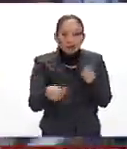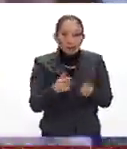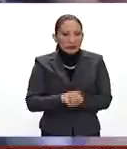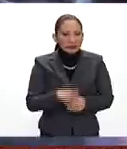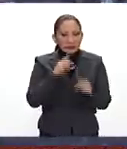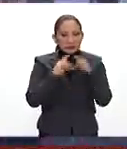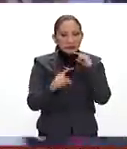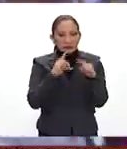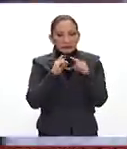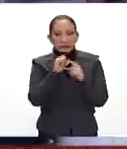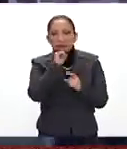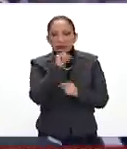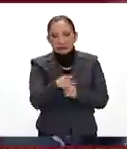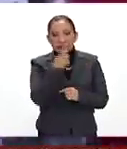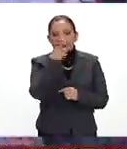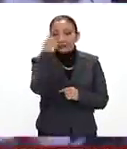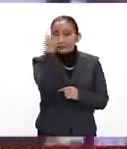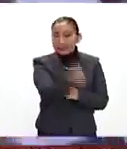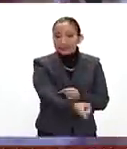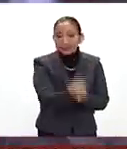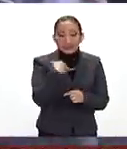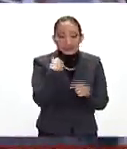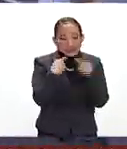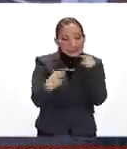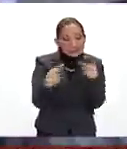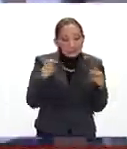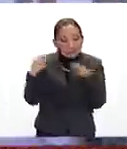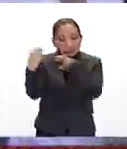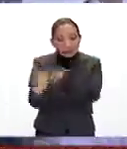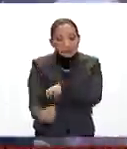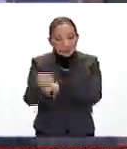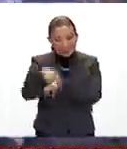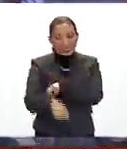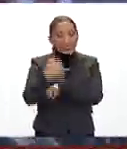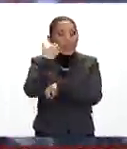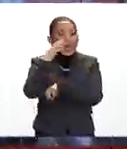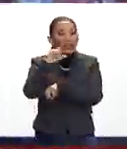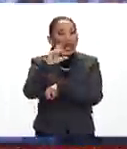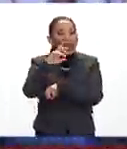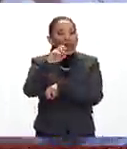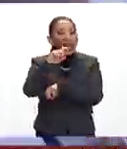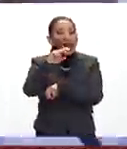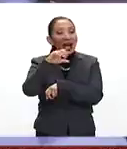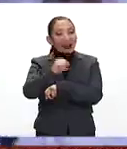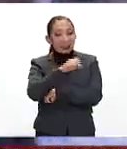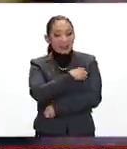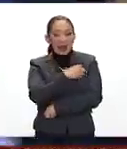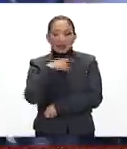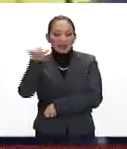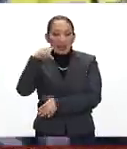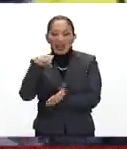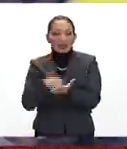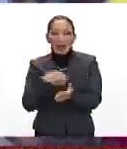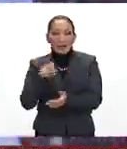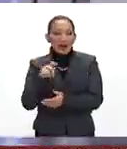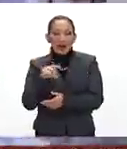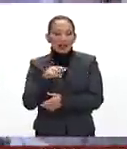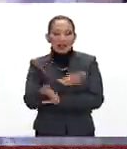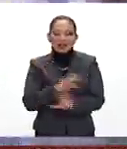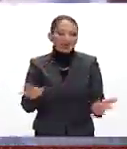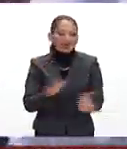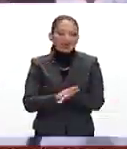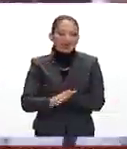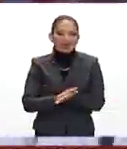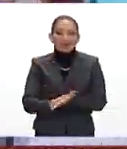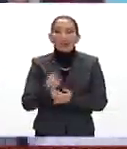Incluso están señalando que el diálogo lo quieren hacer aquí en Caracas, en la capital, y no en la isla de Margarita y al mismo